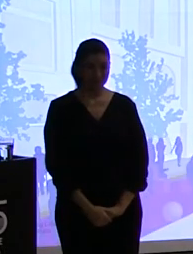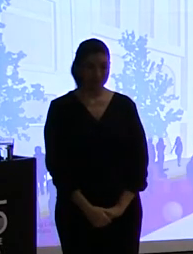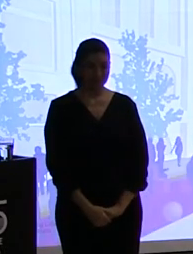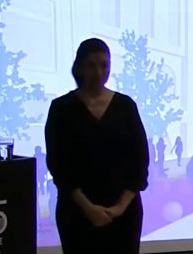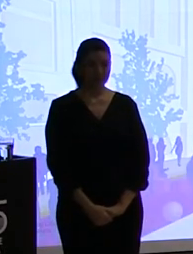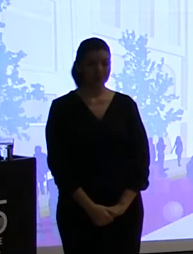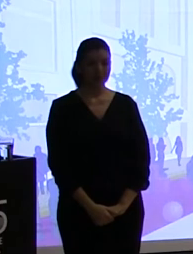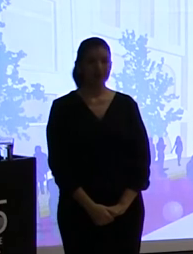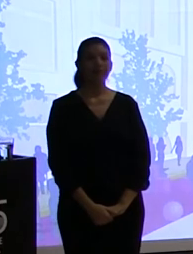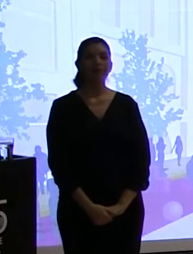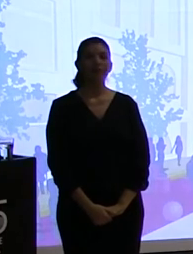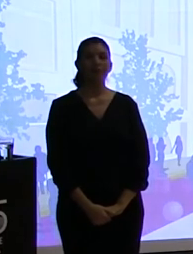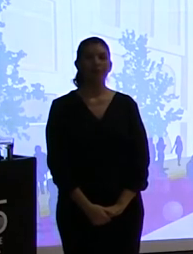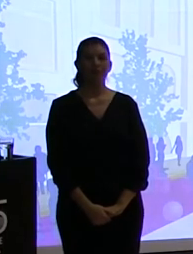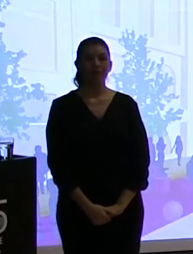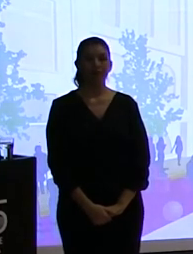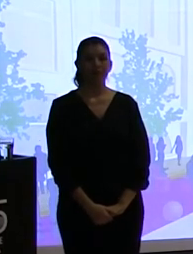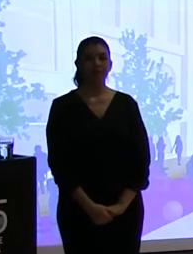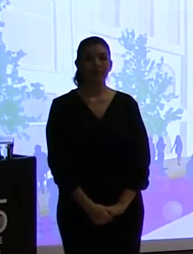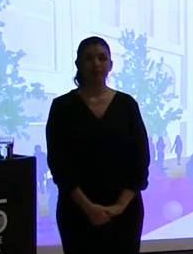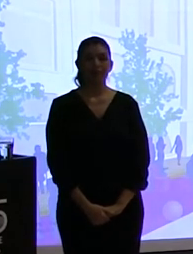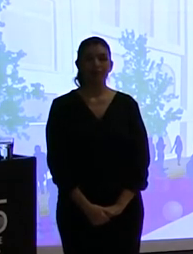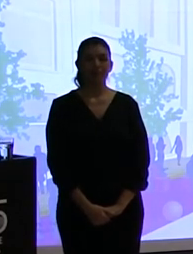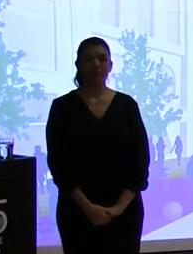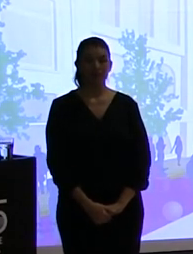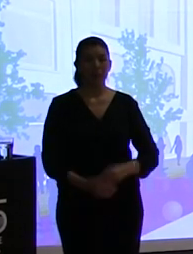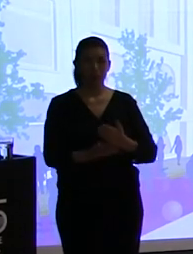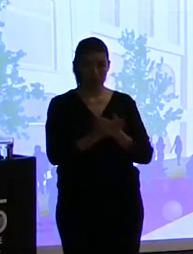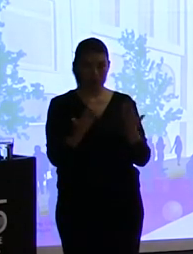el tema del piloto, empiezas con un piloto temporal,